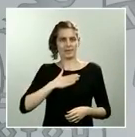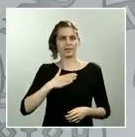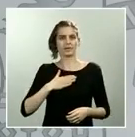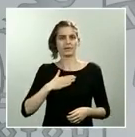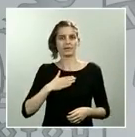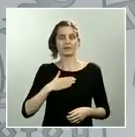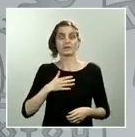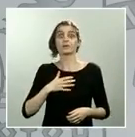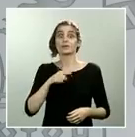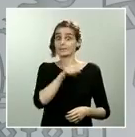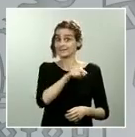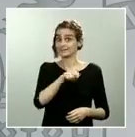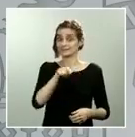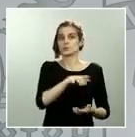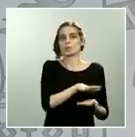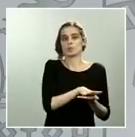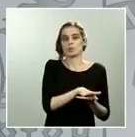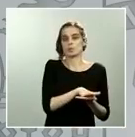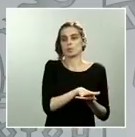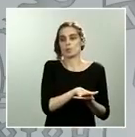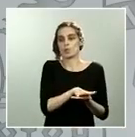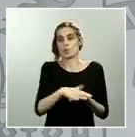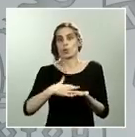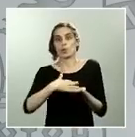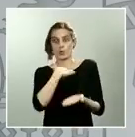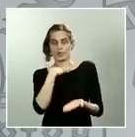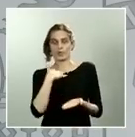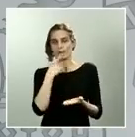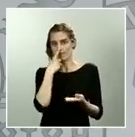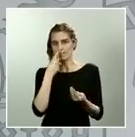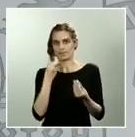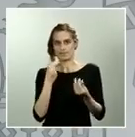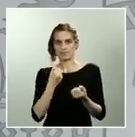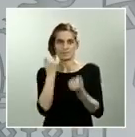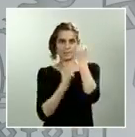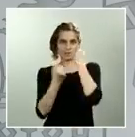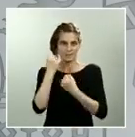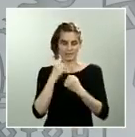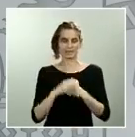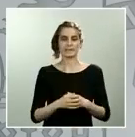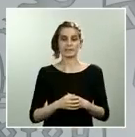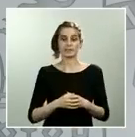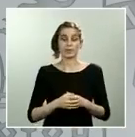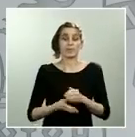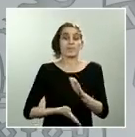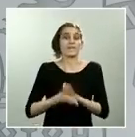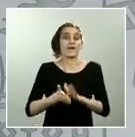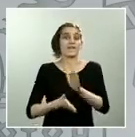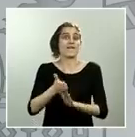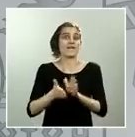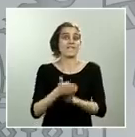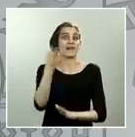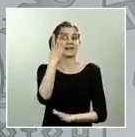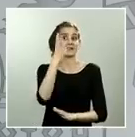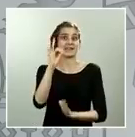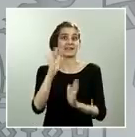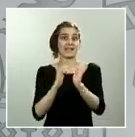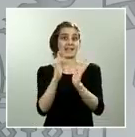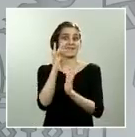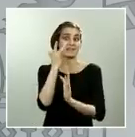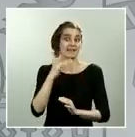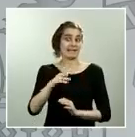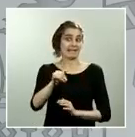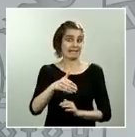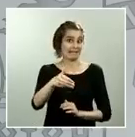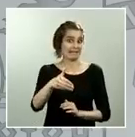nuestras previsiones macroeconómicas. Conforme nos acerquemos a esa fecha lo podremos hacer también público.